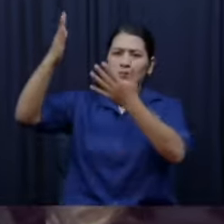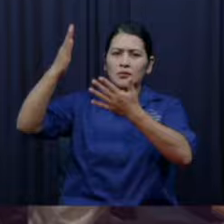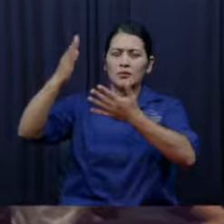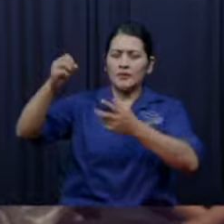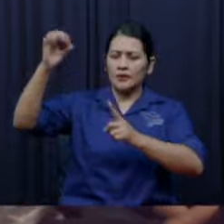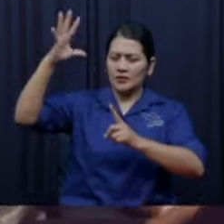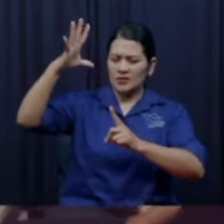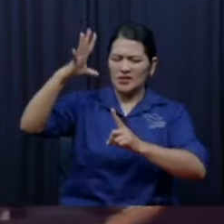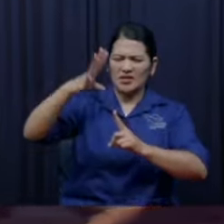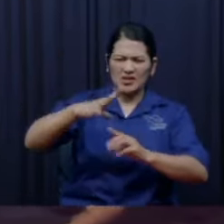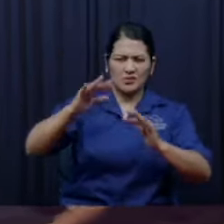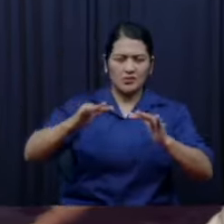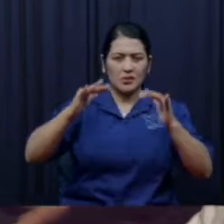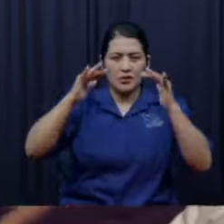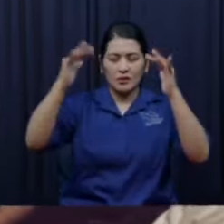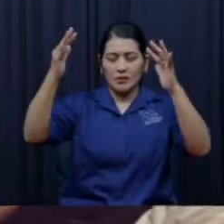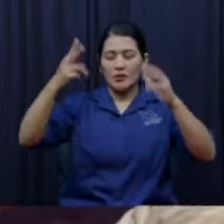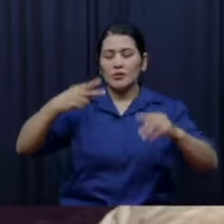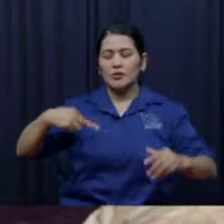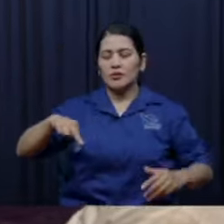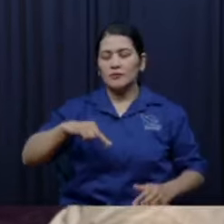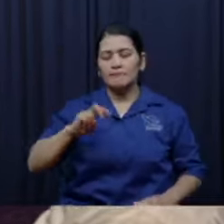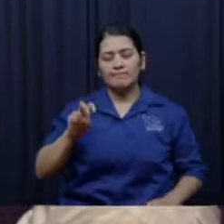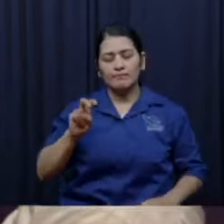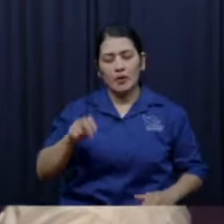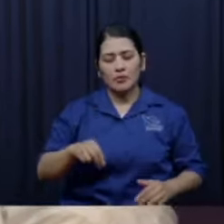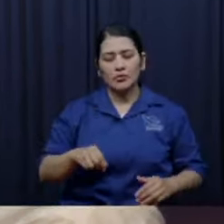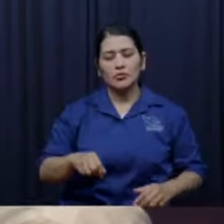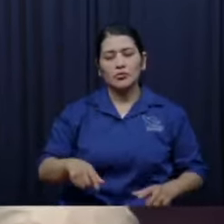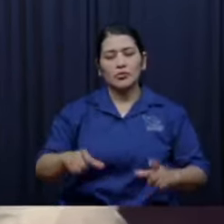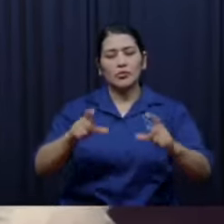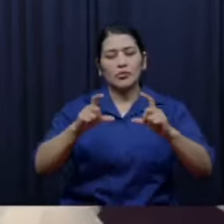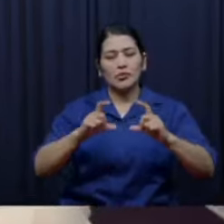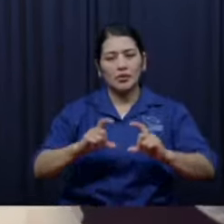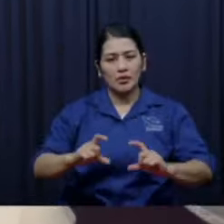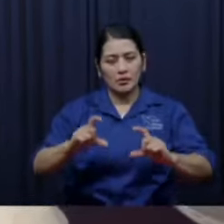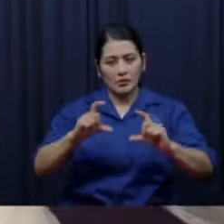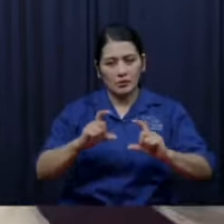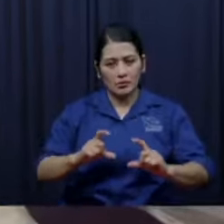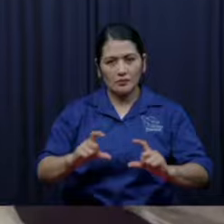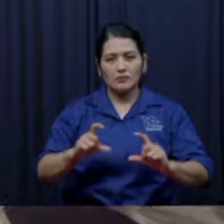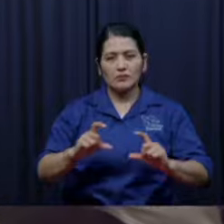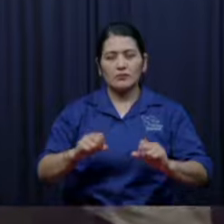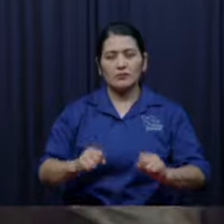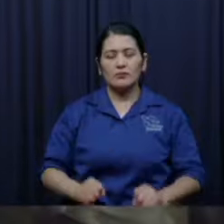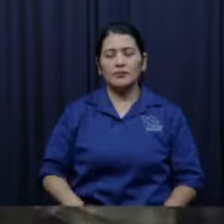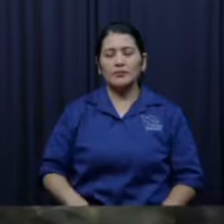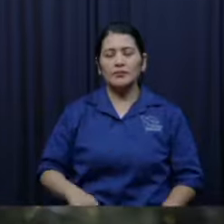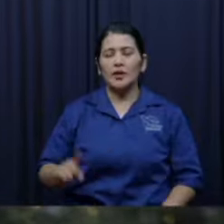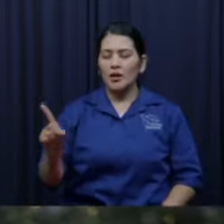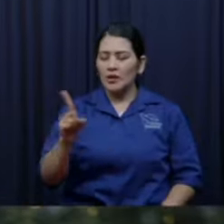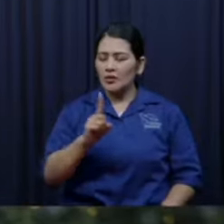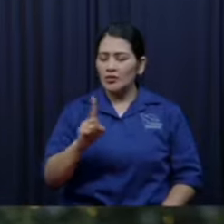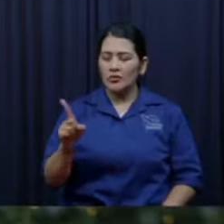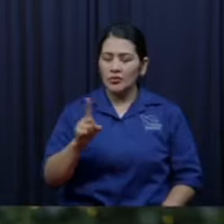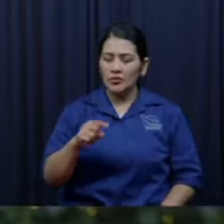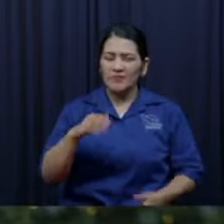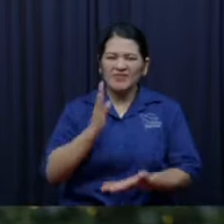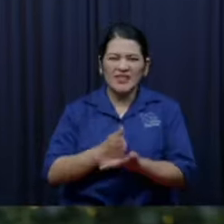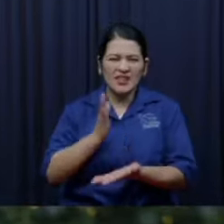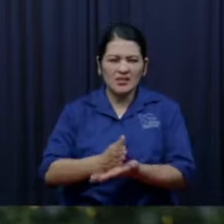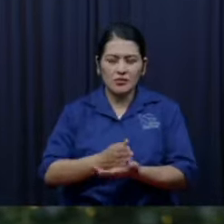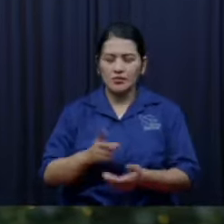porque le decía tesoro pero yo quiero decirle que usted tiene ese tipo de tesoros en su casa